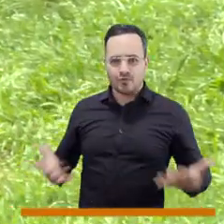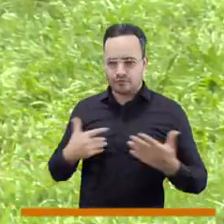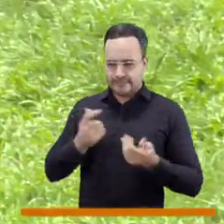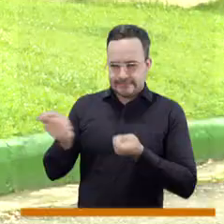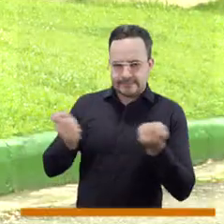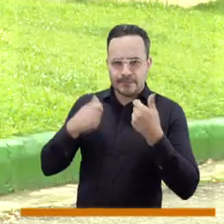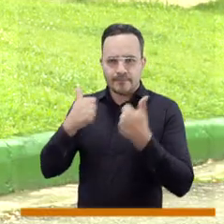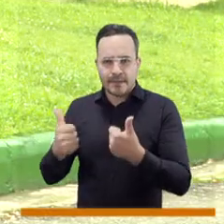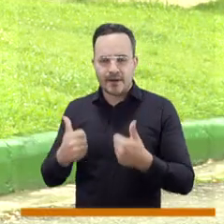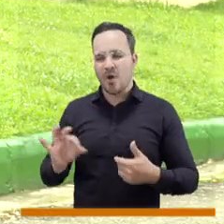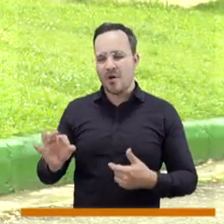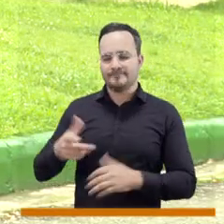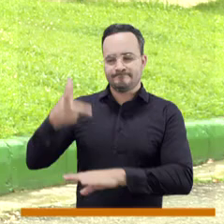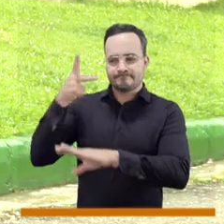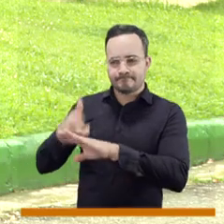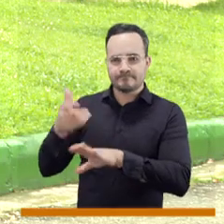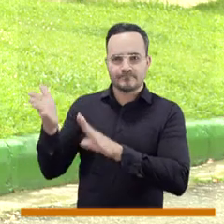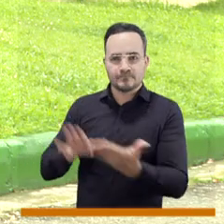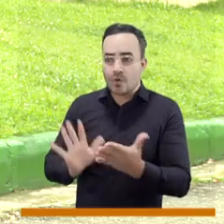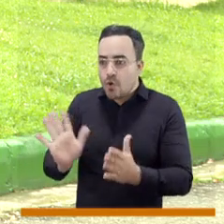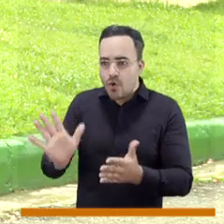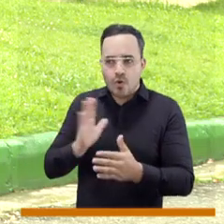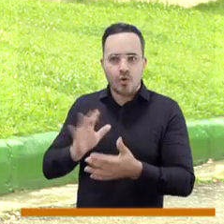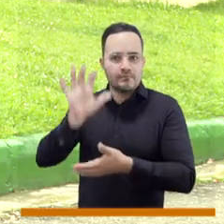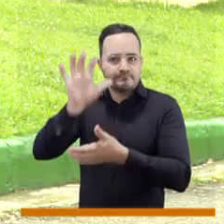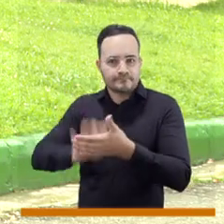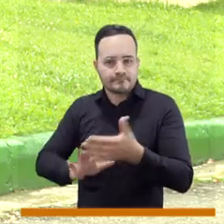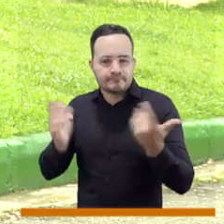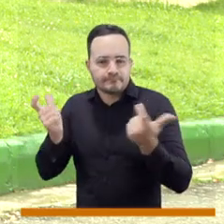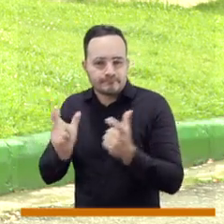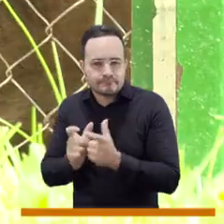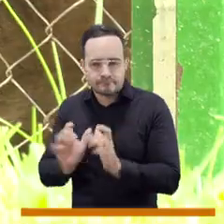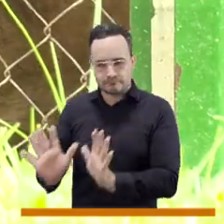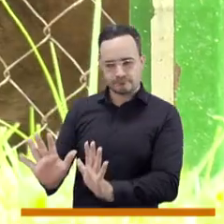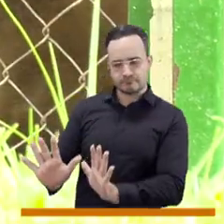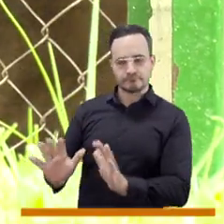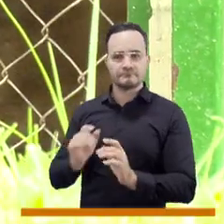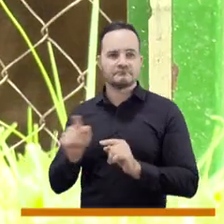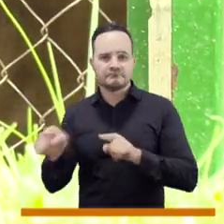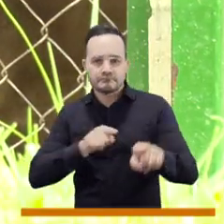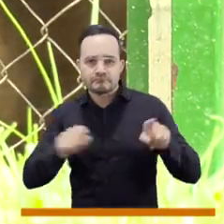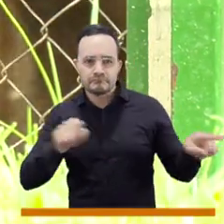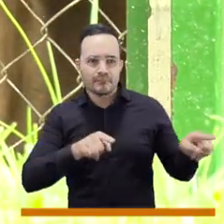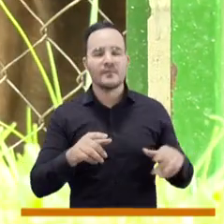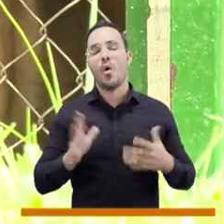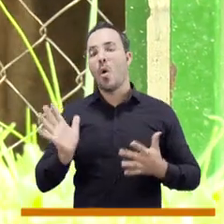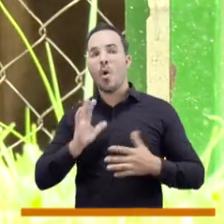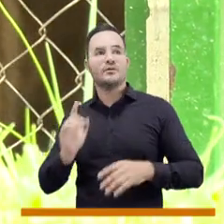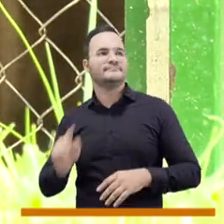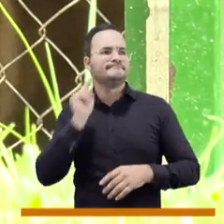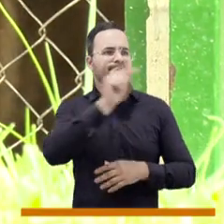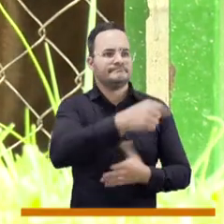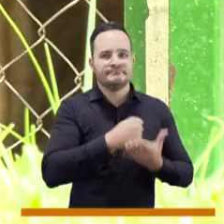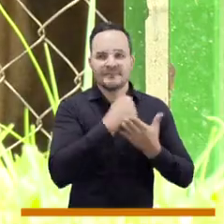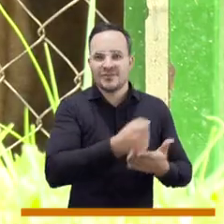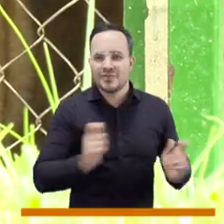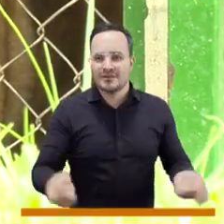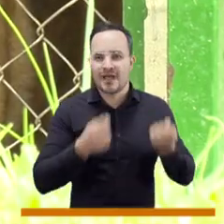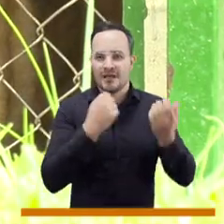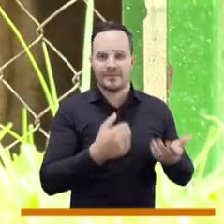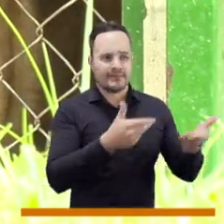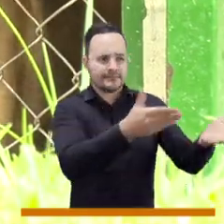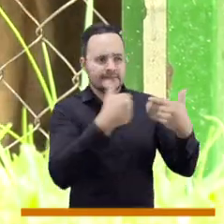los recursos, para disminuir el número de eutanasias, para priorizar las zonas donde se deben hacer los rescates, donde